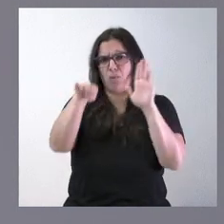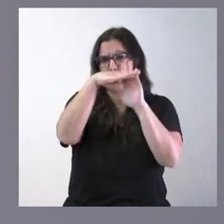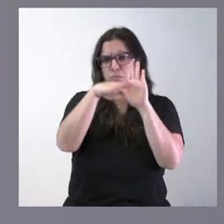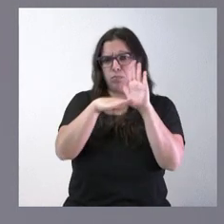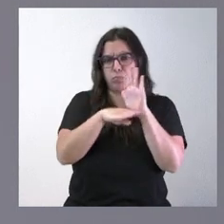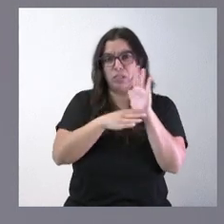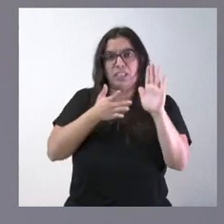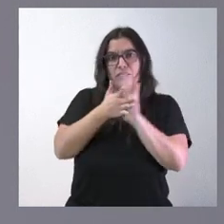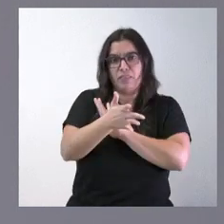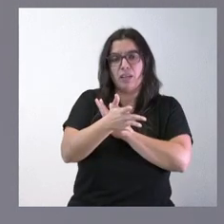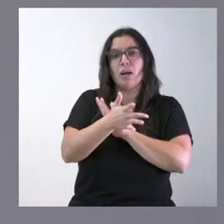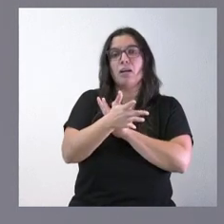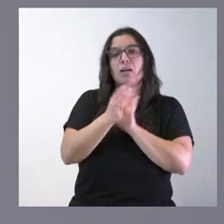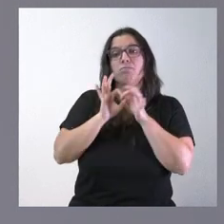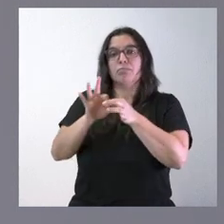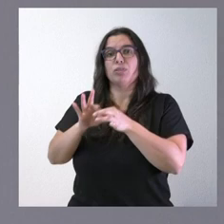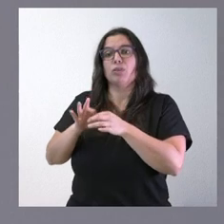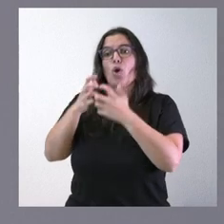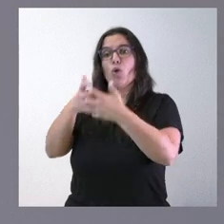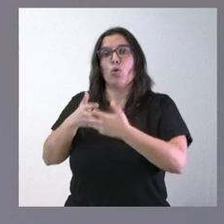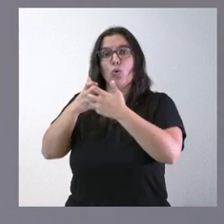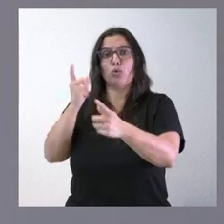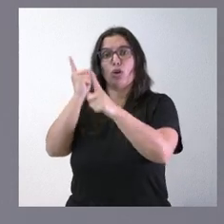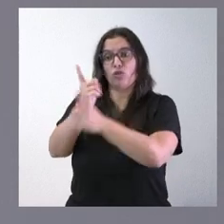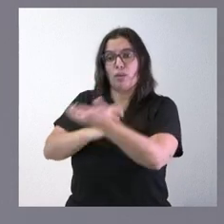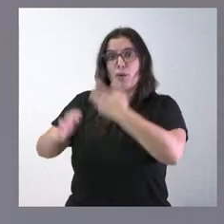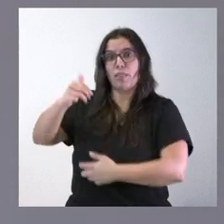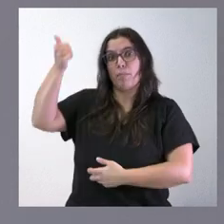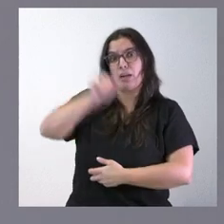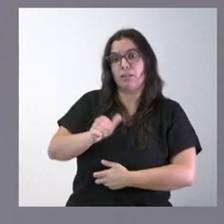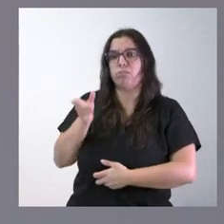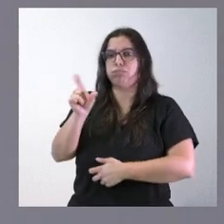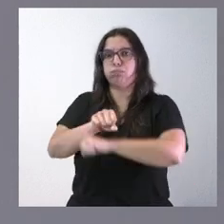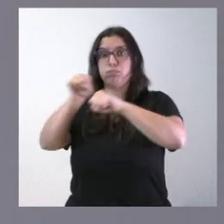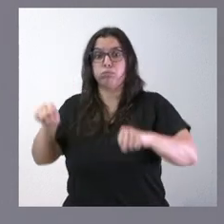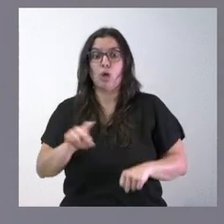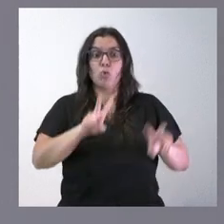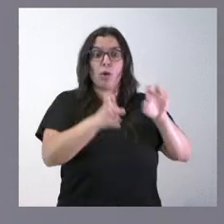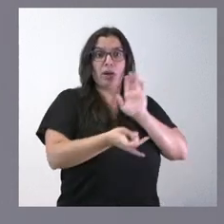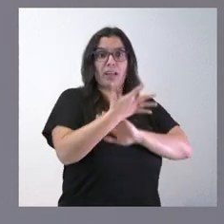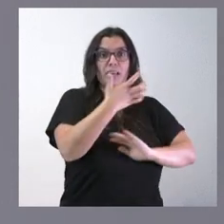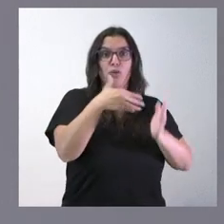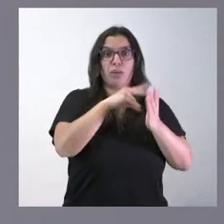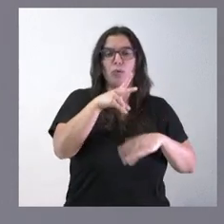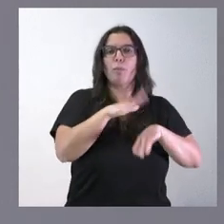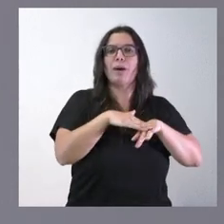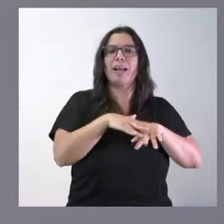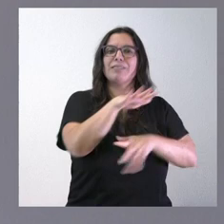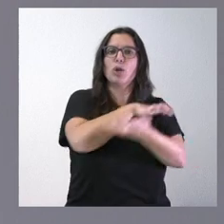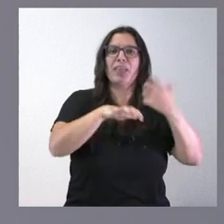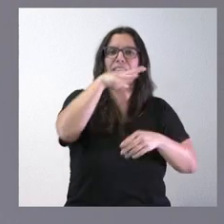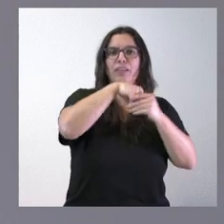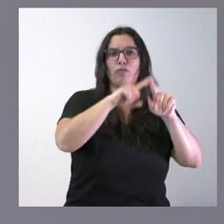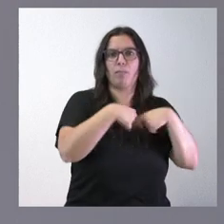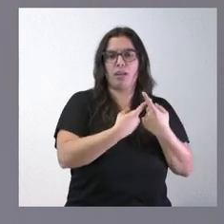fortalecemos los créditos vinculados a la lucha contra la violencia de género y creamos una nueva partida de 500.000 euros en materia de violencia